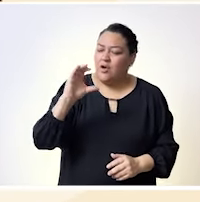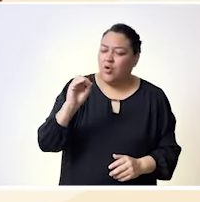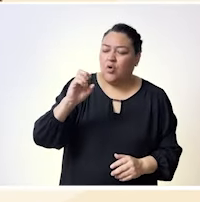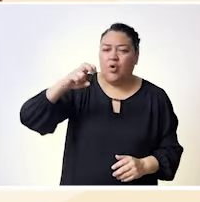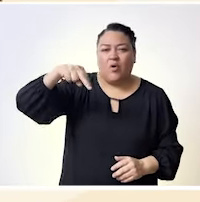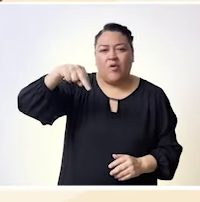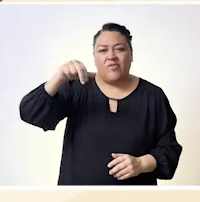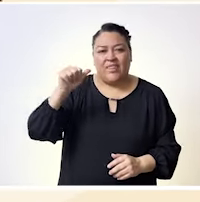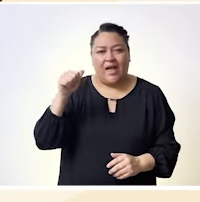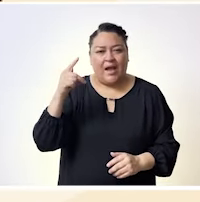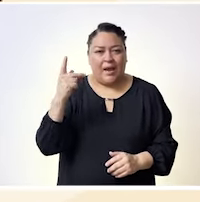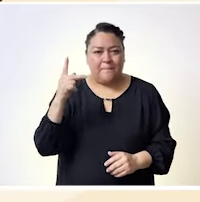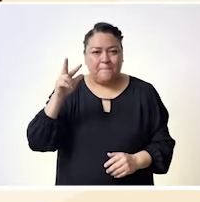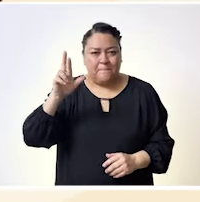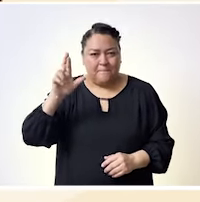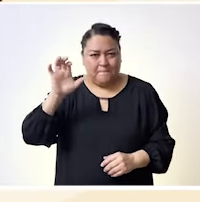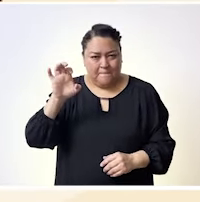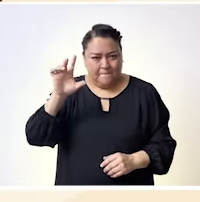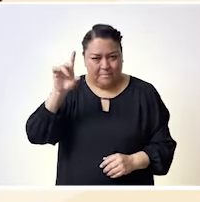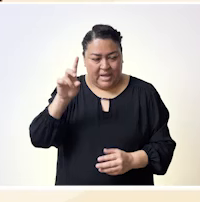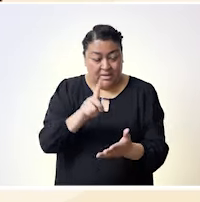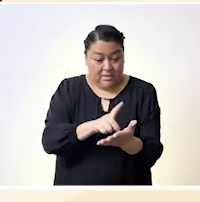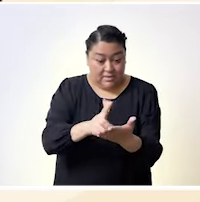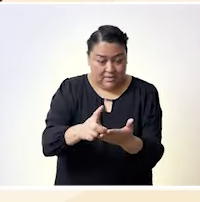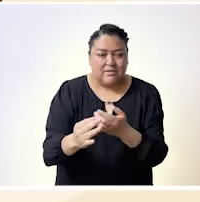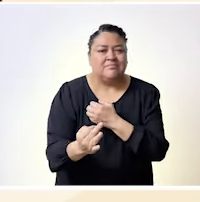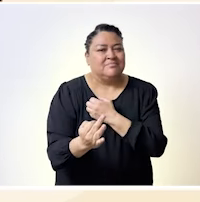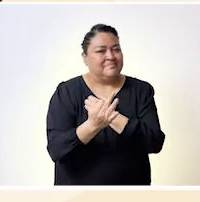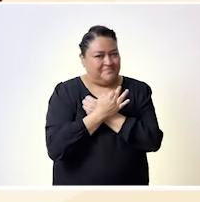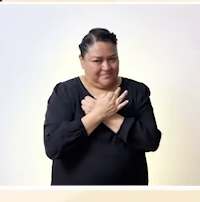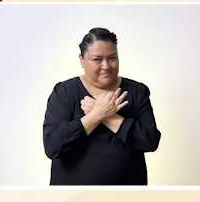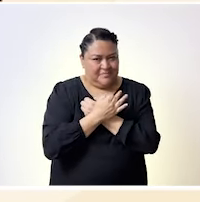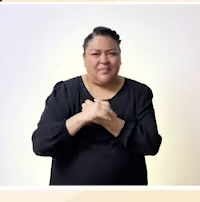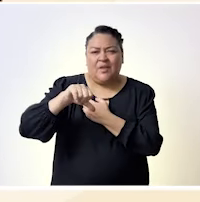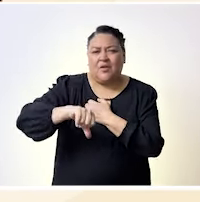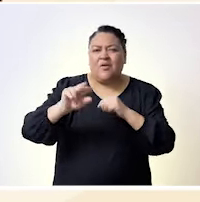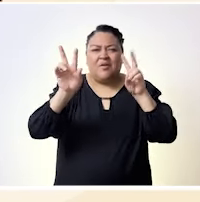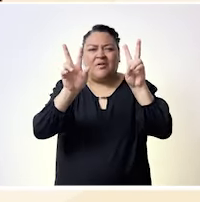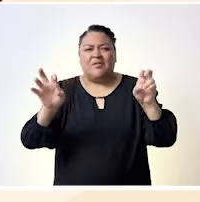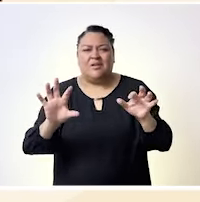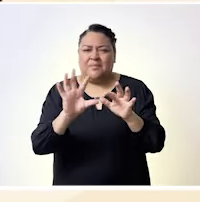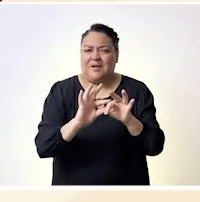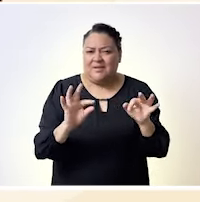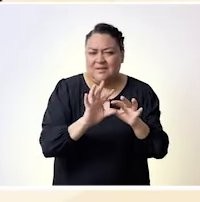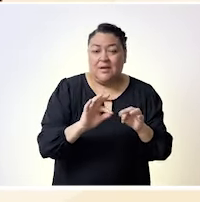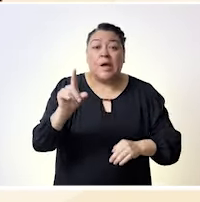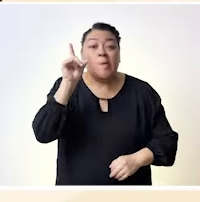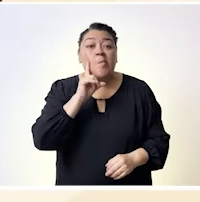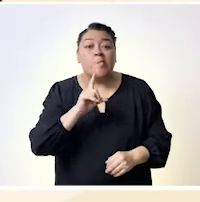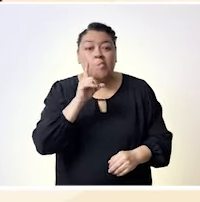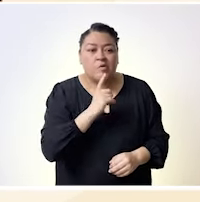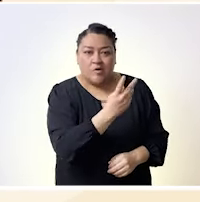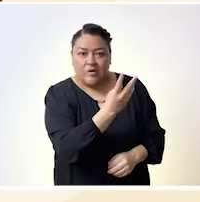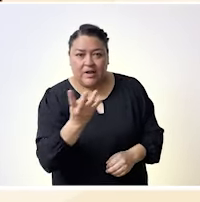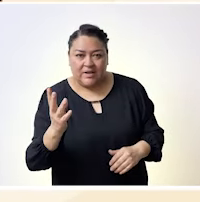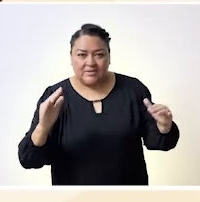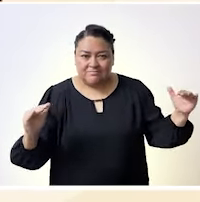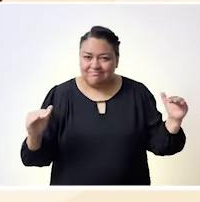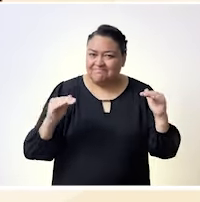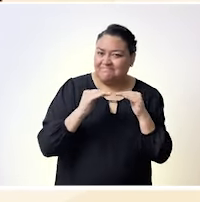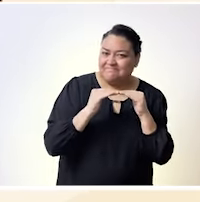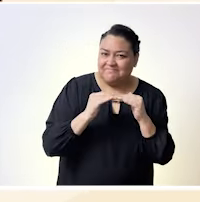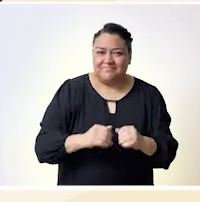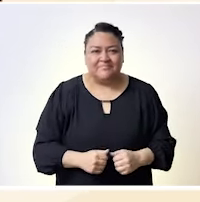para Prevenir la Discriminación con APRED. Mis derechos me acompañan con el tema que estaremos abordando el día de hoy, Mujeres somos